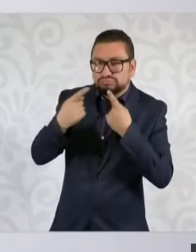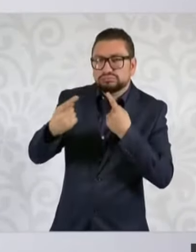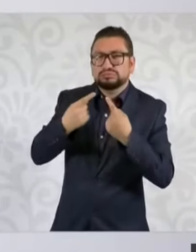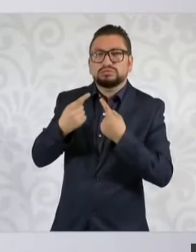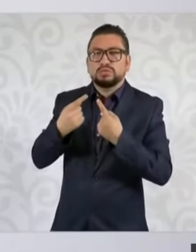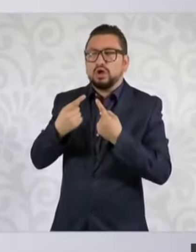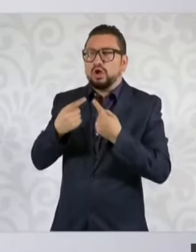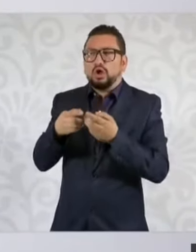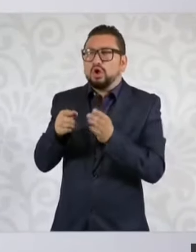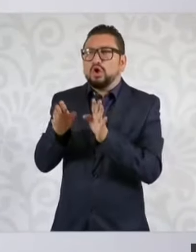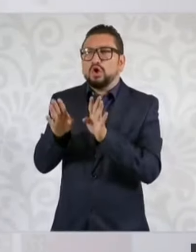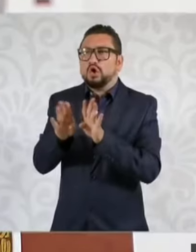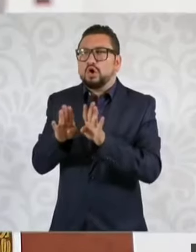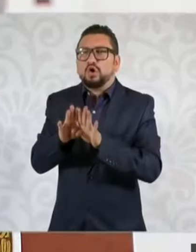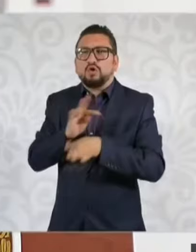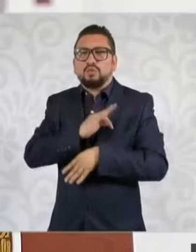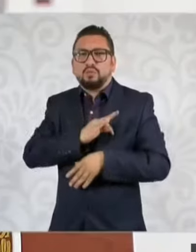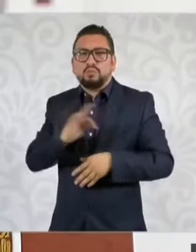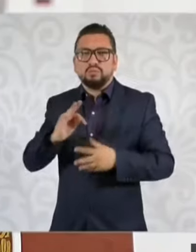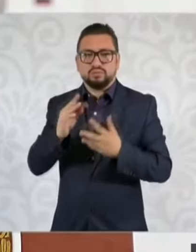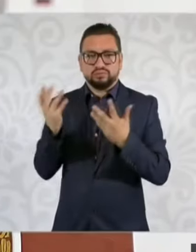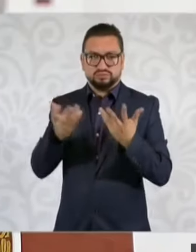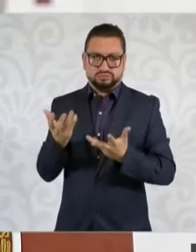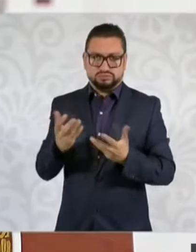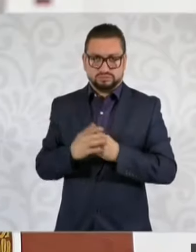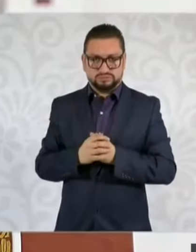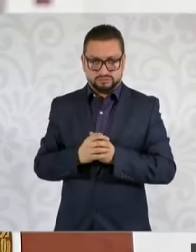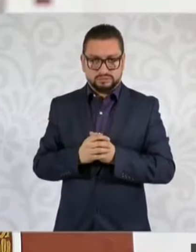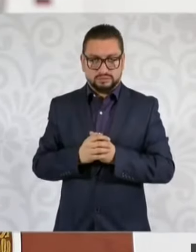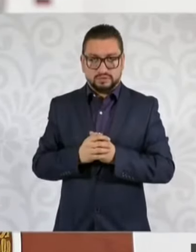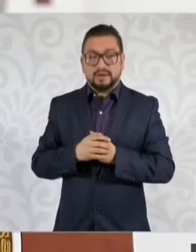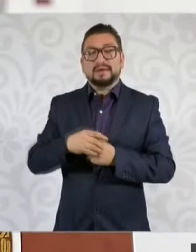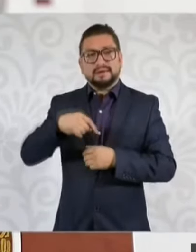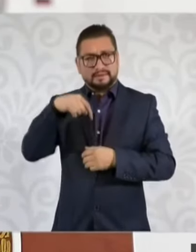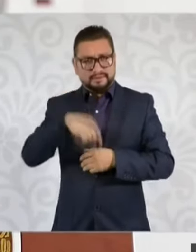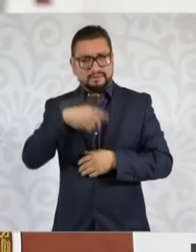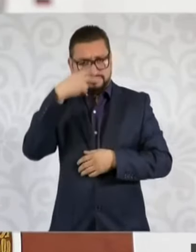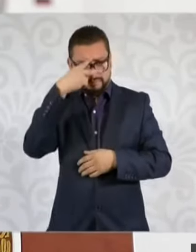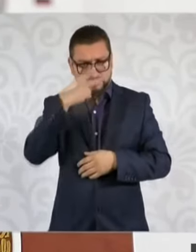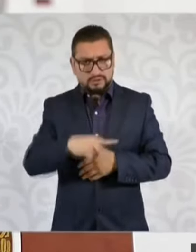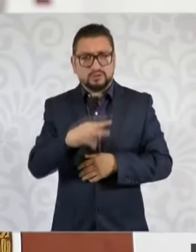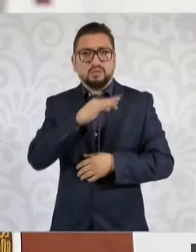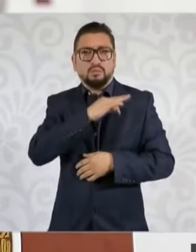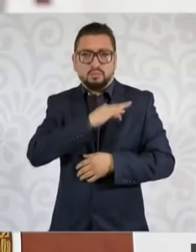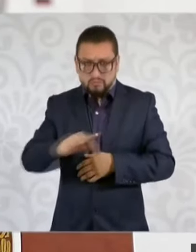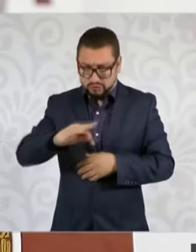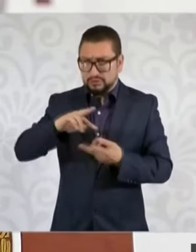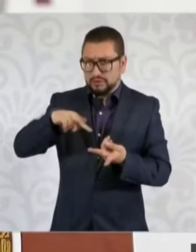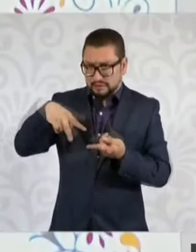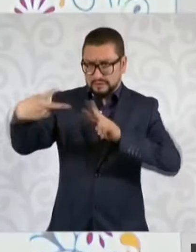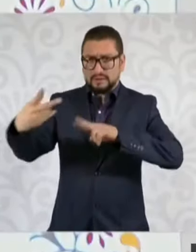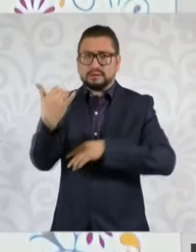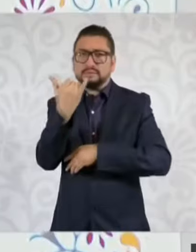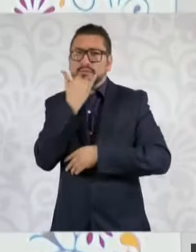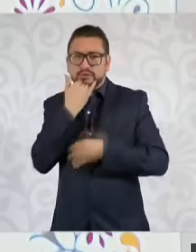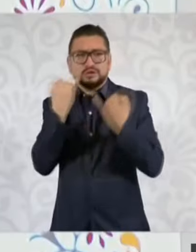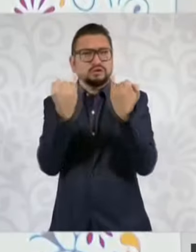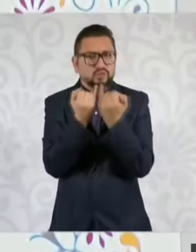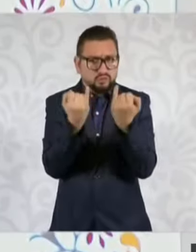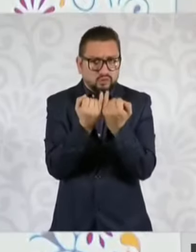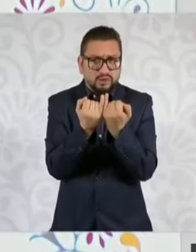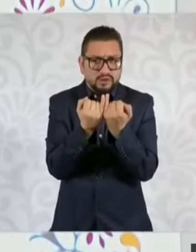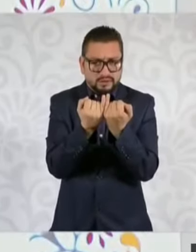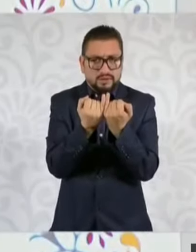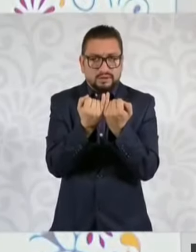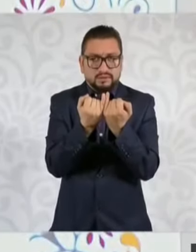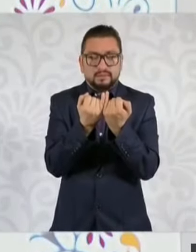manera se puede hacer esto e incluso que el Estado mexicano pida sus propias disculpas, como